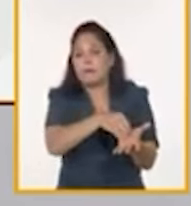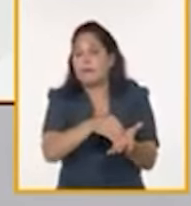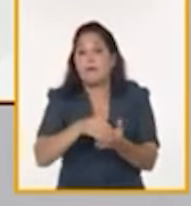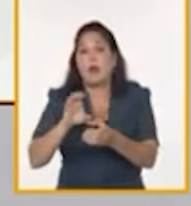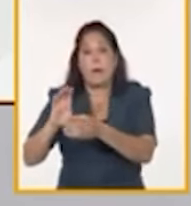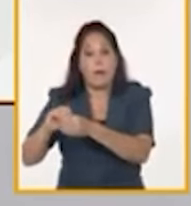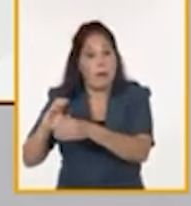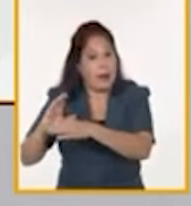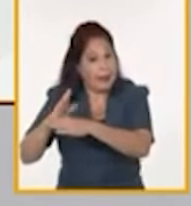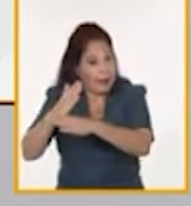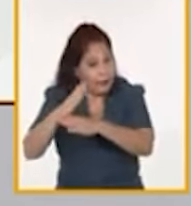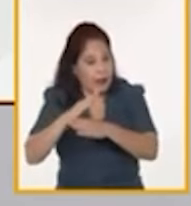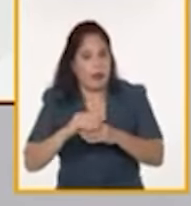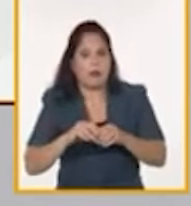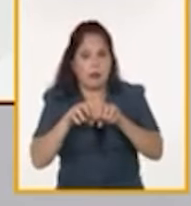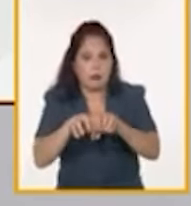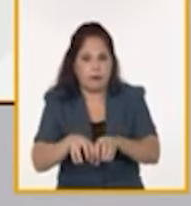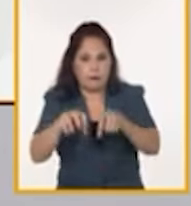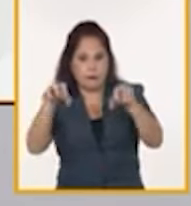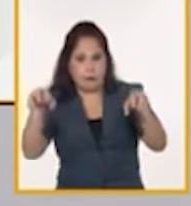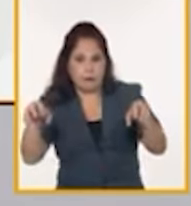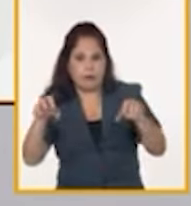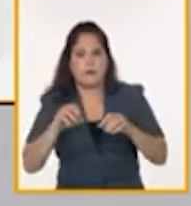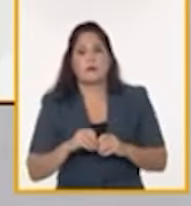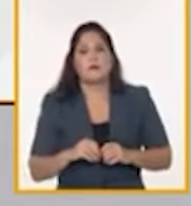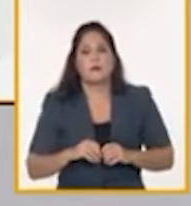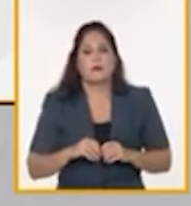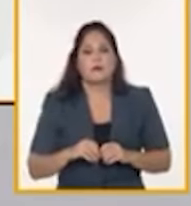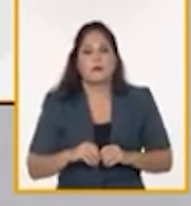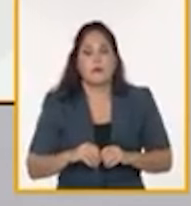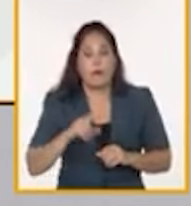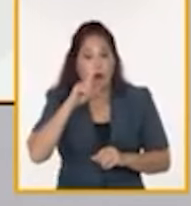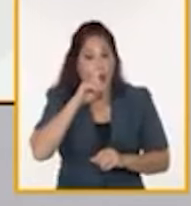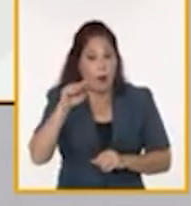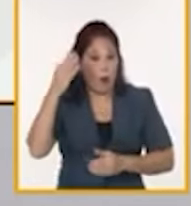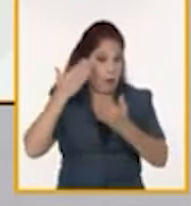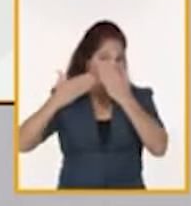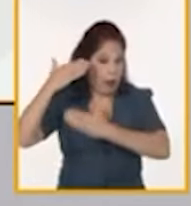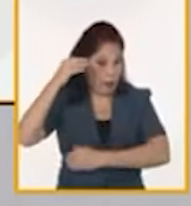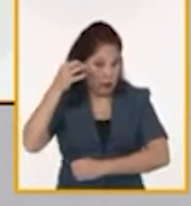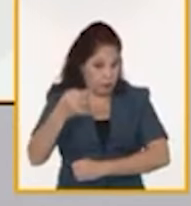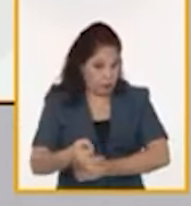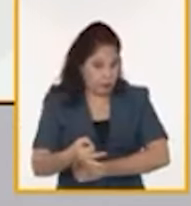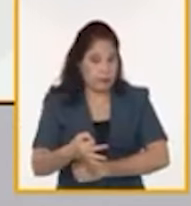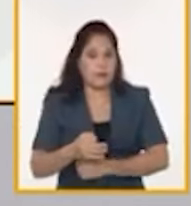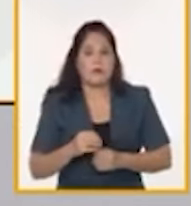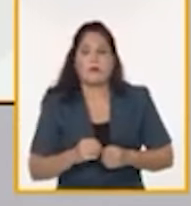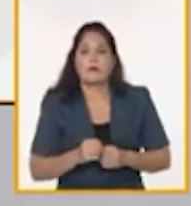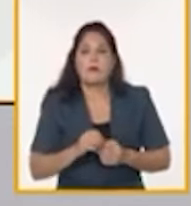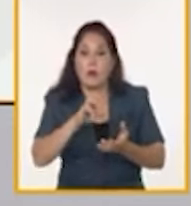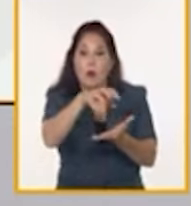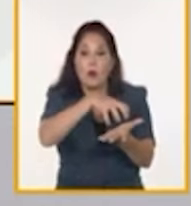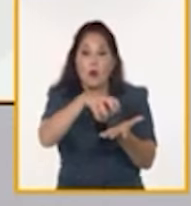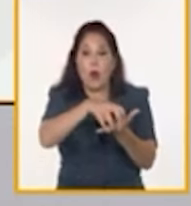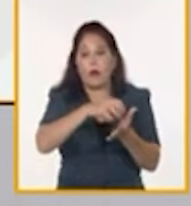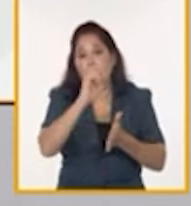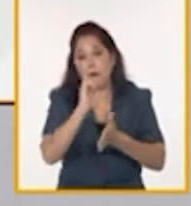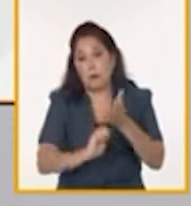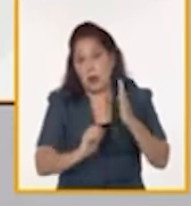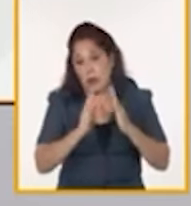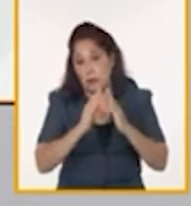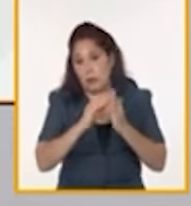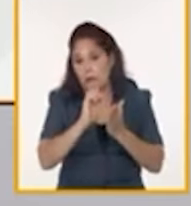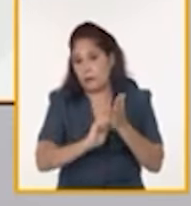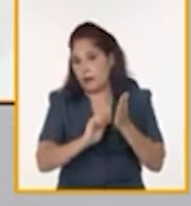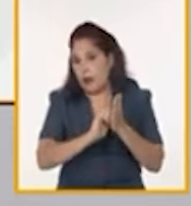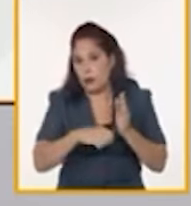ratifican dos excepciones que vienen de las normas anteriores, de los arrendatarios de vivienda, que sí, no tienen por